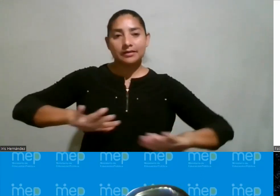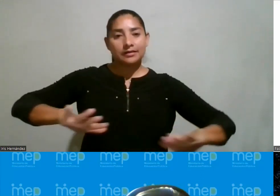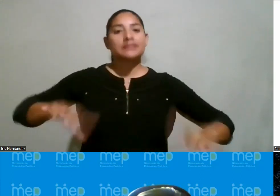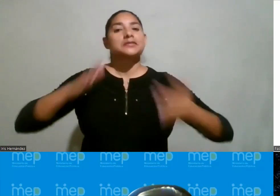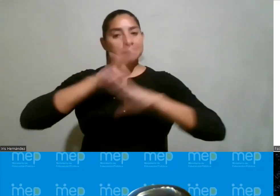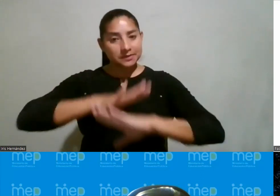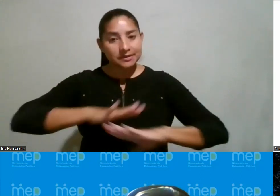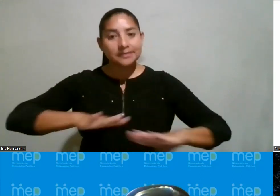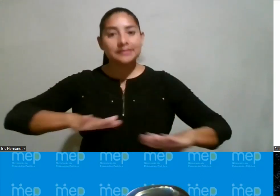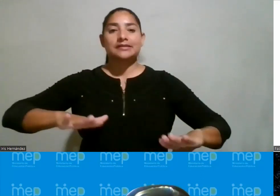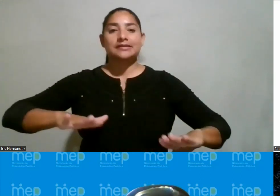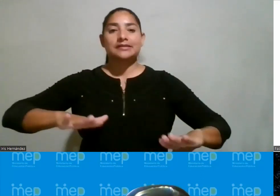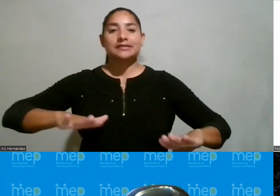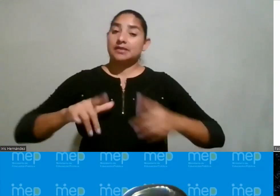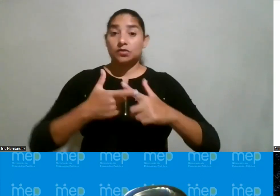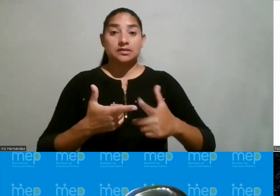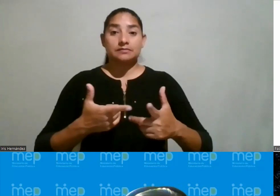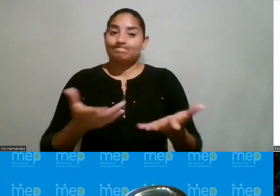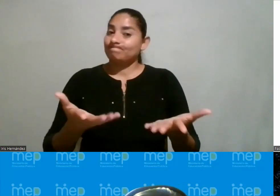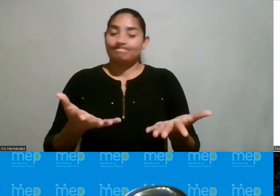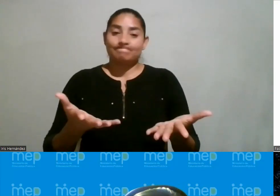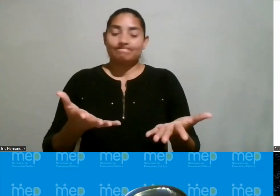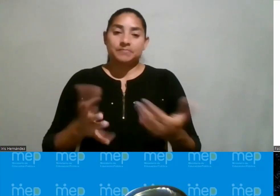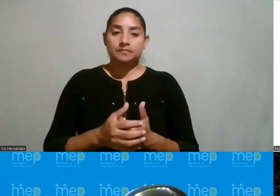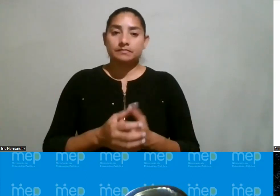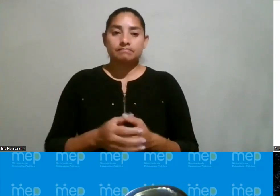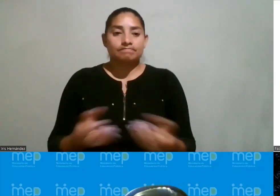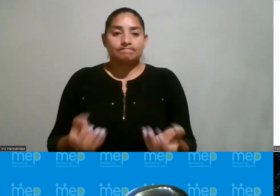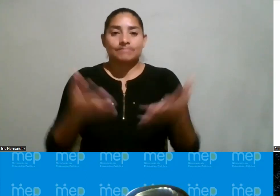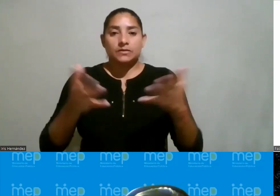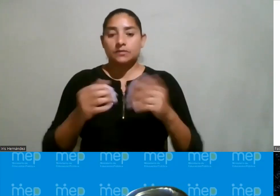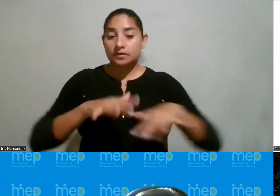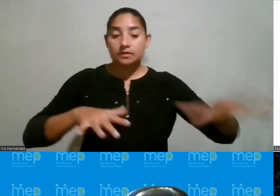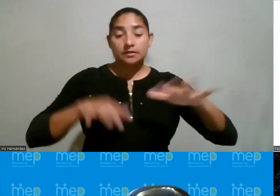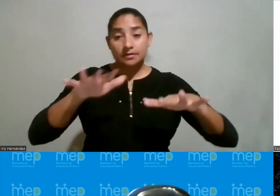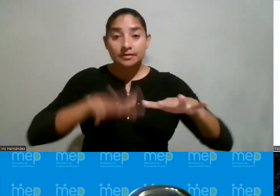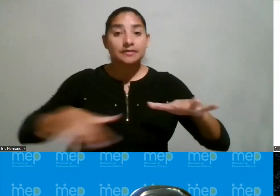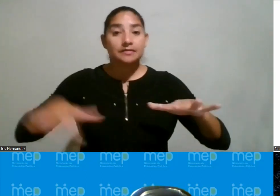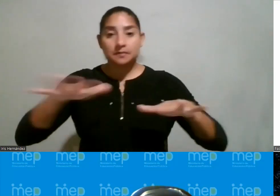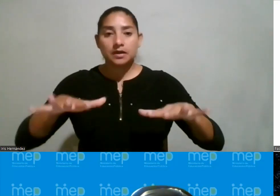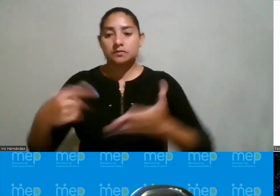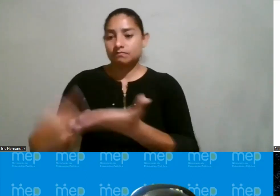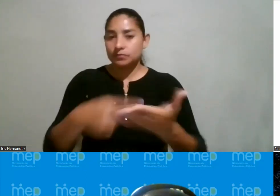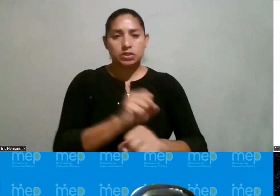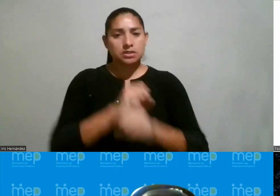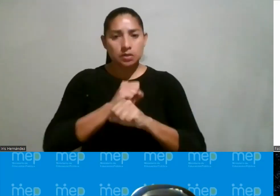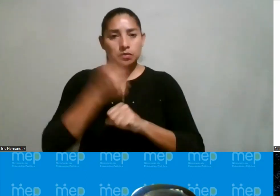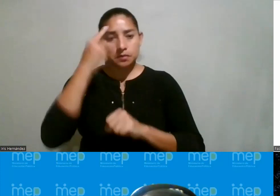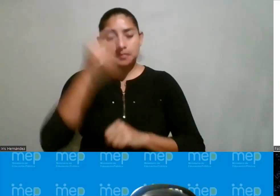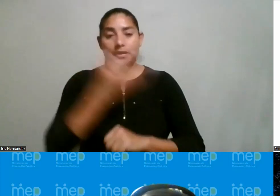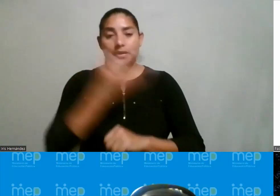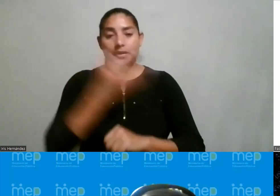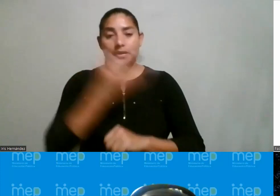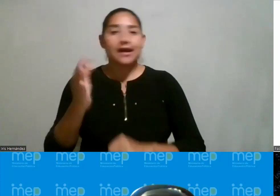más tranquilas entonces esto generar estos espacios de seguros para ellas